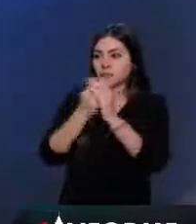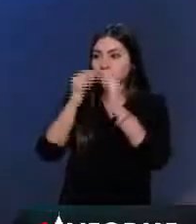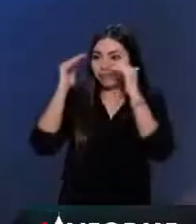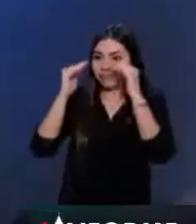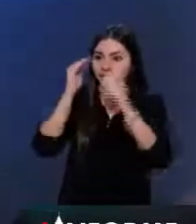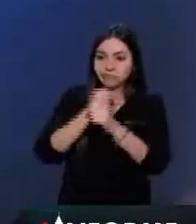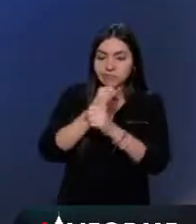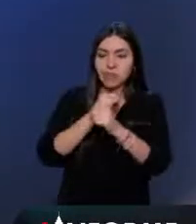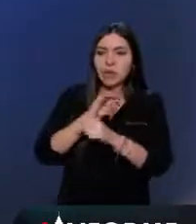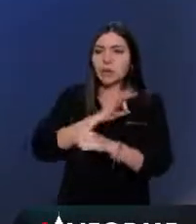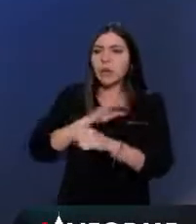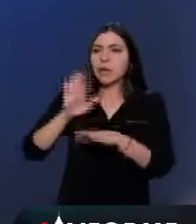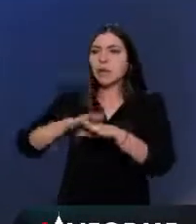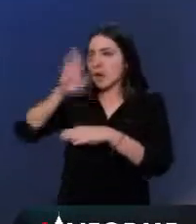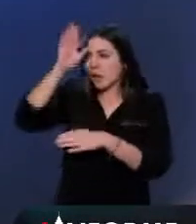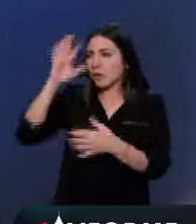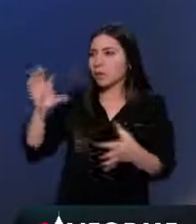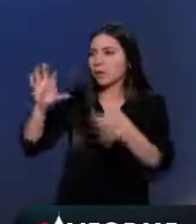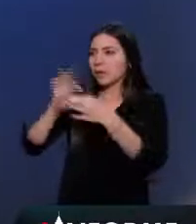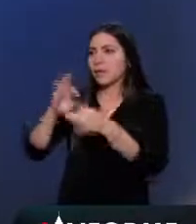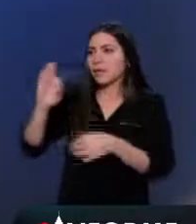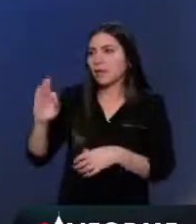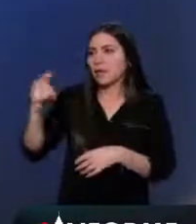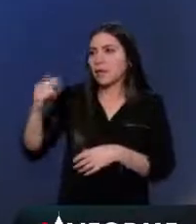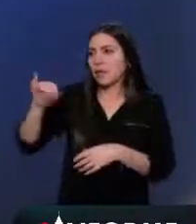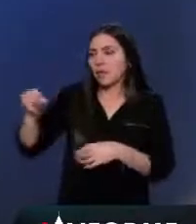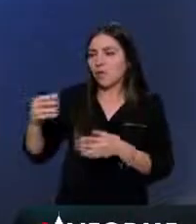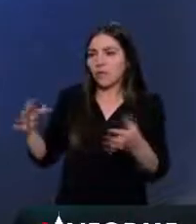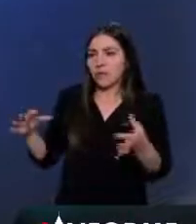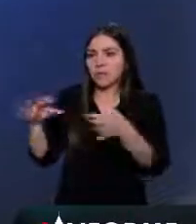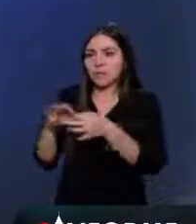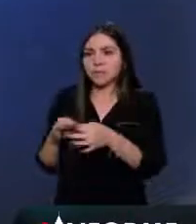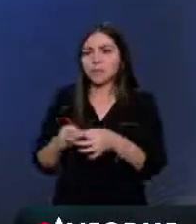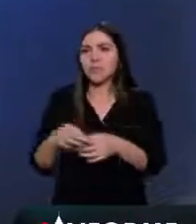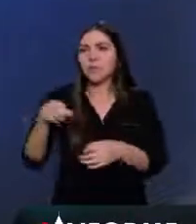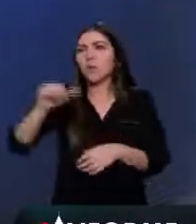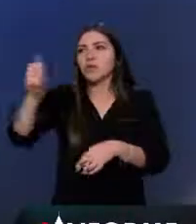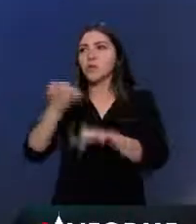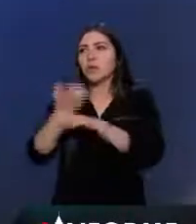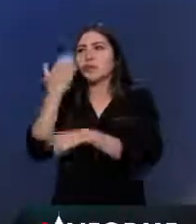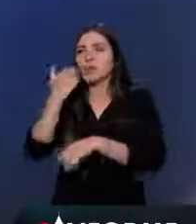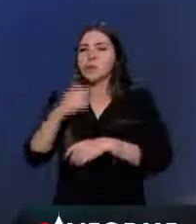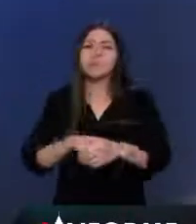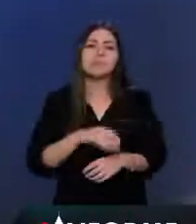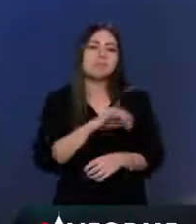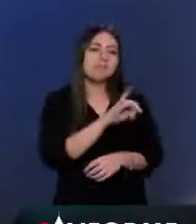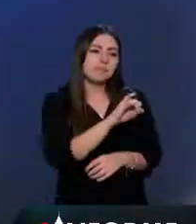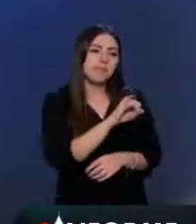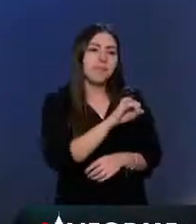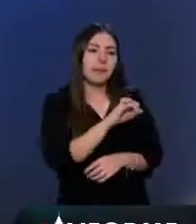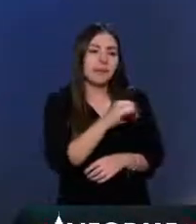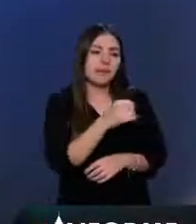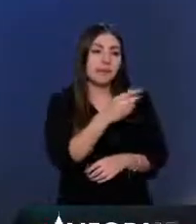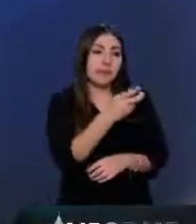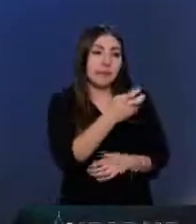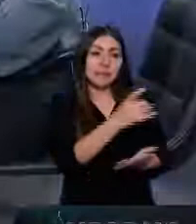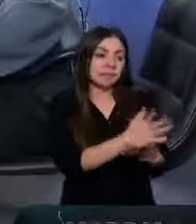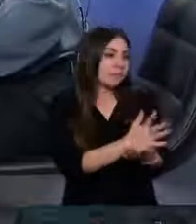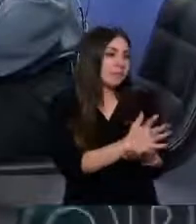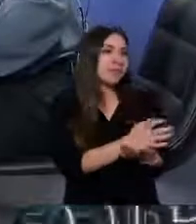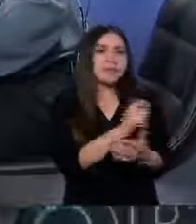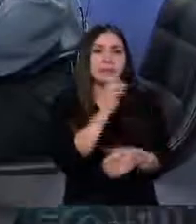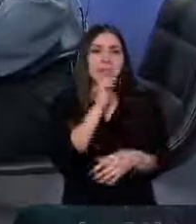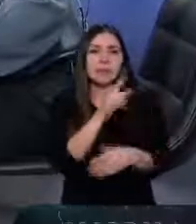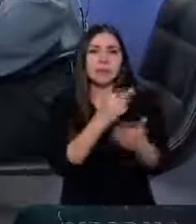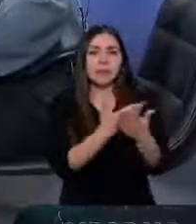no ocurre entonces en otros estados de la República. Sí, no solo eso. Y yo diría con conocimiento de causa que actualmente en todo el país